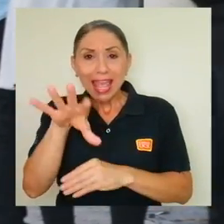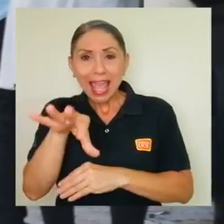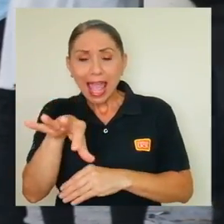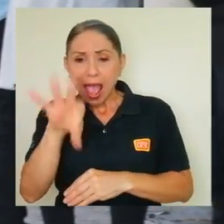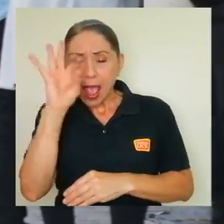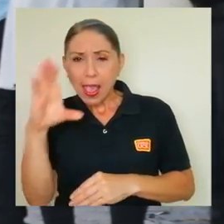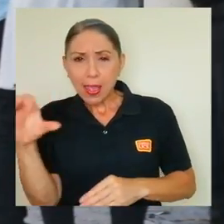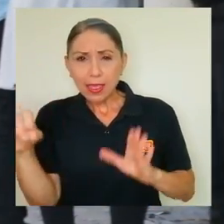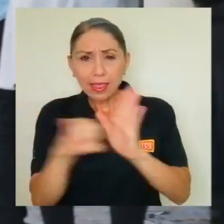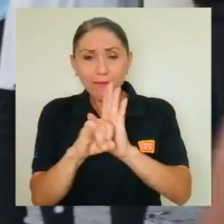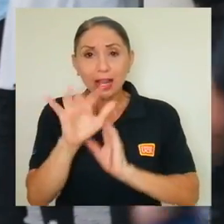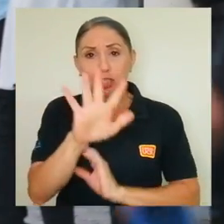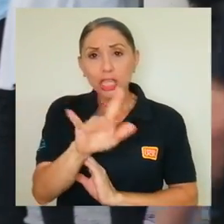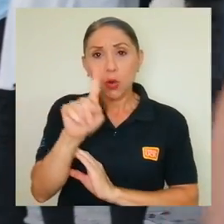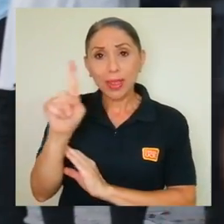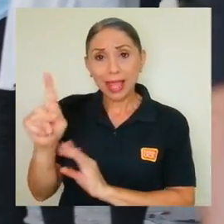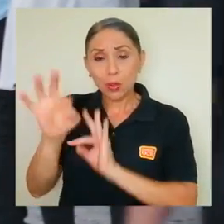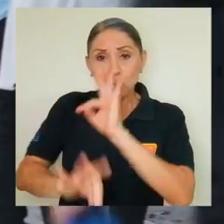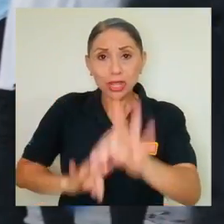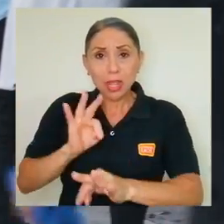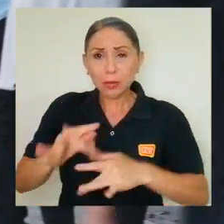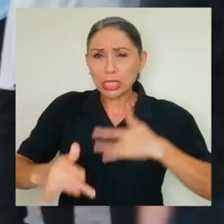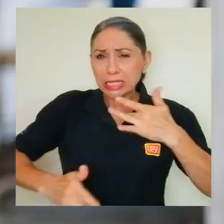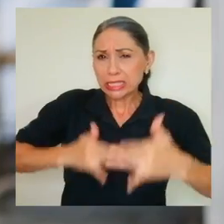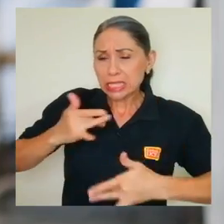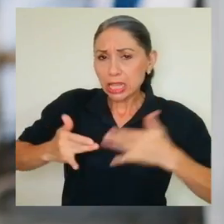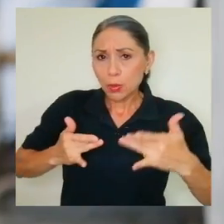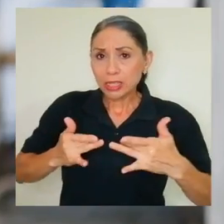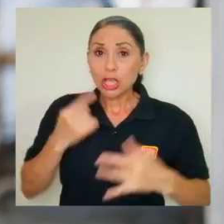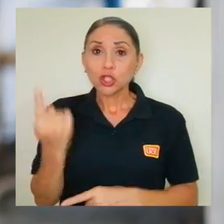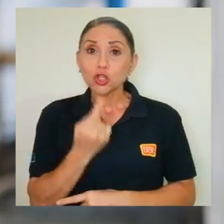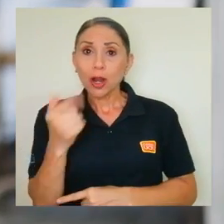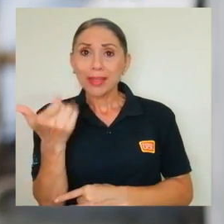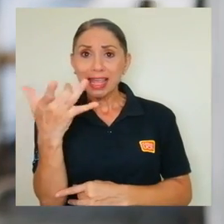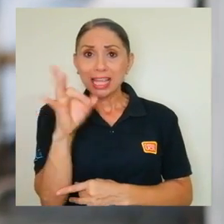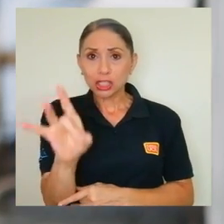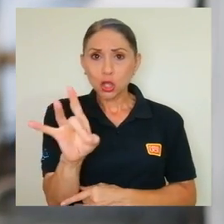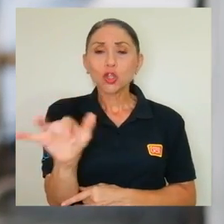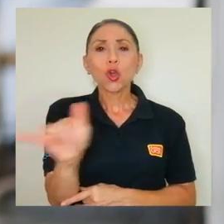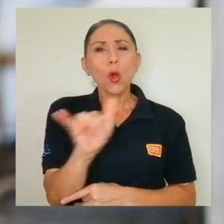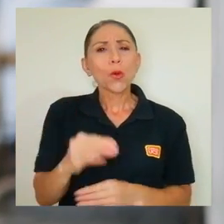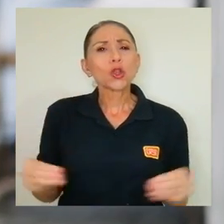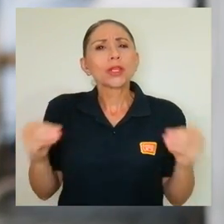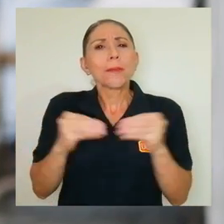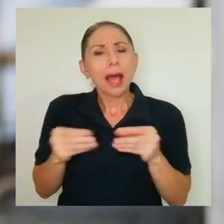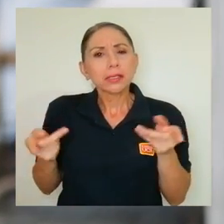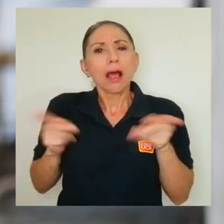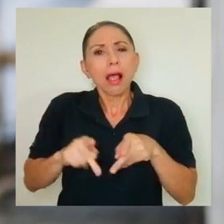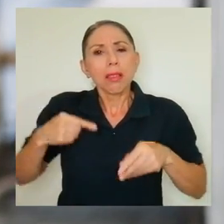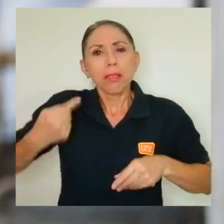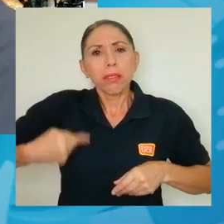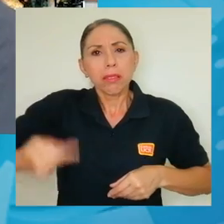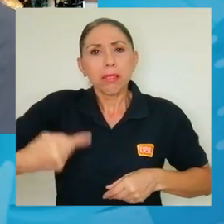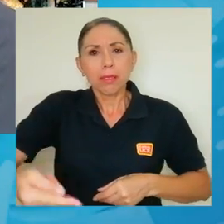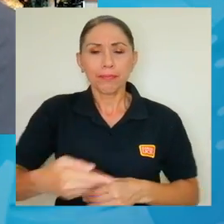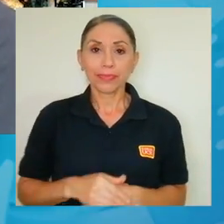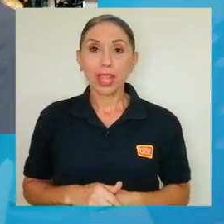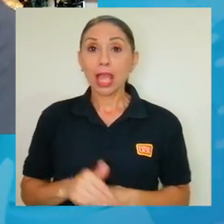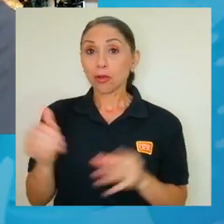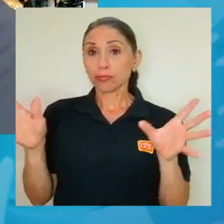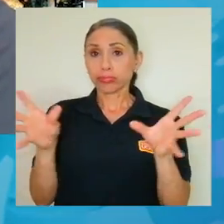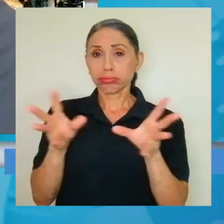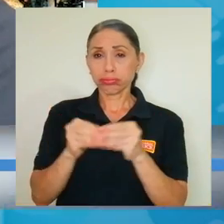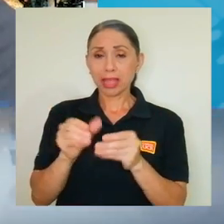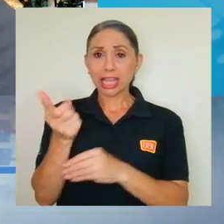identificaron 51 tipos de síntomas, los cuales solo 18 se contemplaron como los de más alta frecuencia. Quedamos con